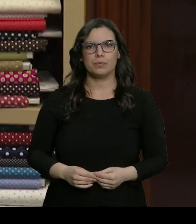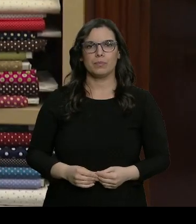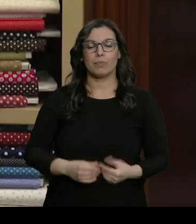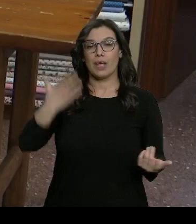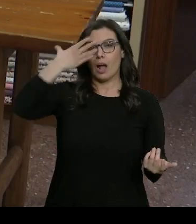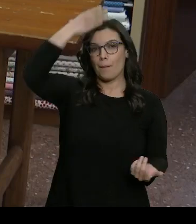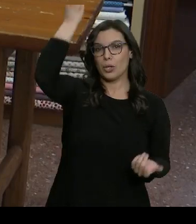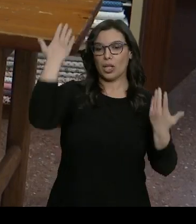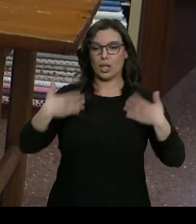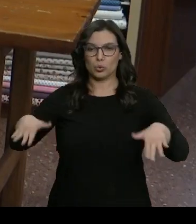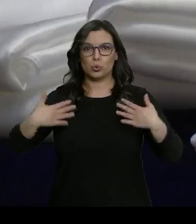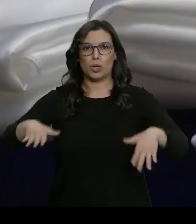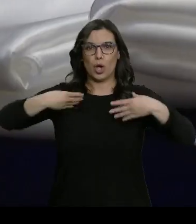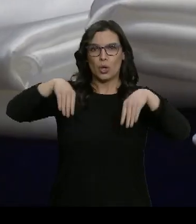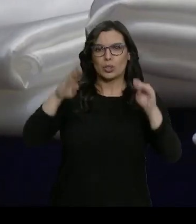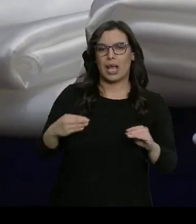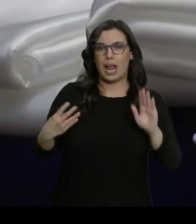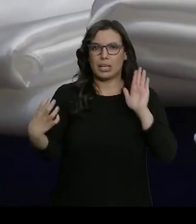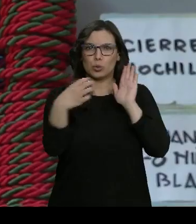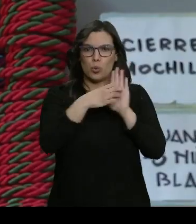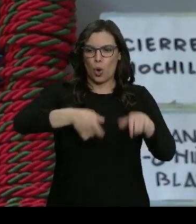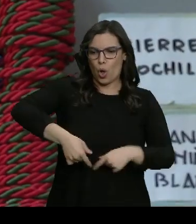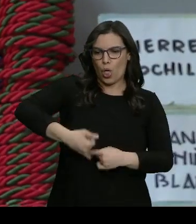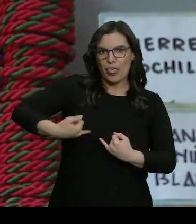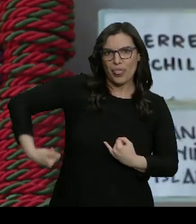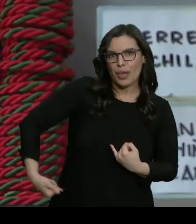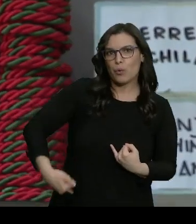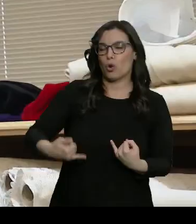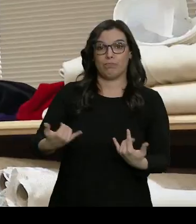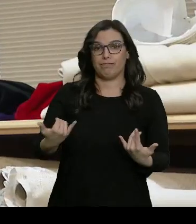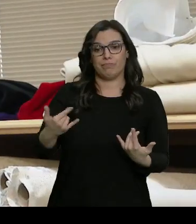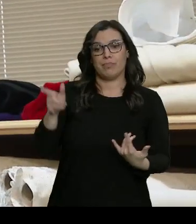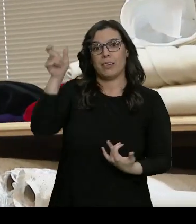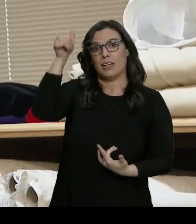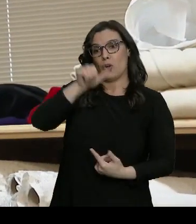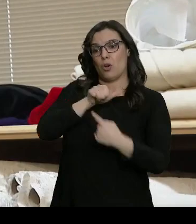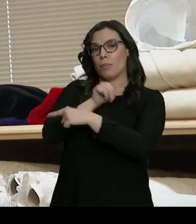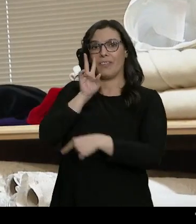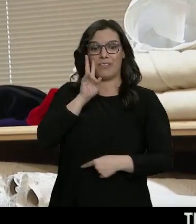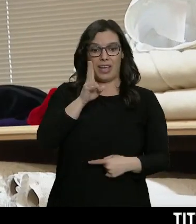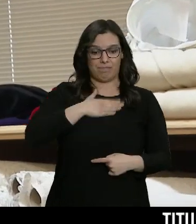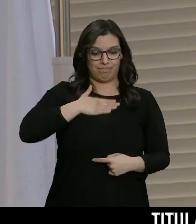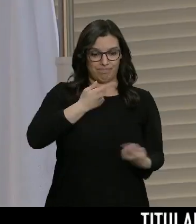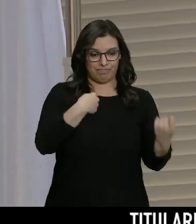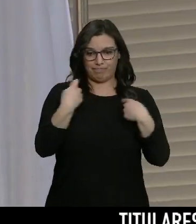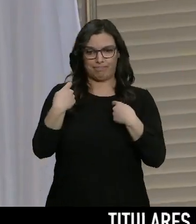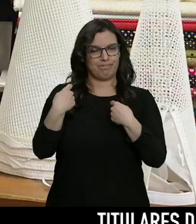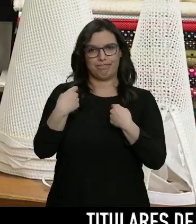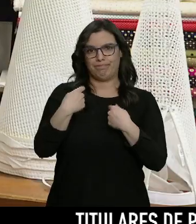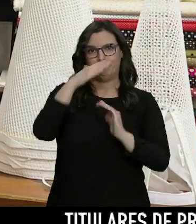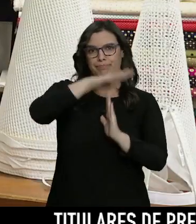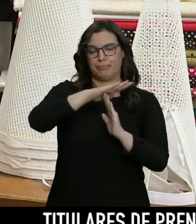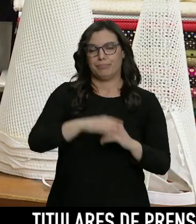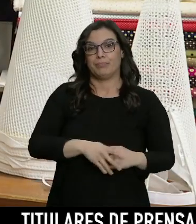Capirotes, túnicas, telas, escudos o cíngulos. Juan Carlos un año más tiene que ver cómo sus artículos no salen a la calle. Tenemos